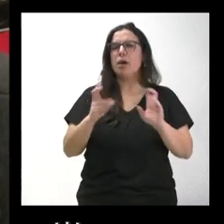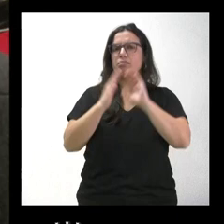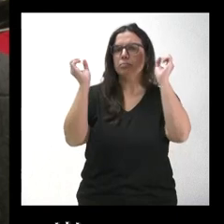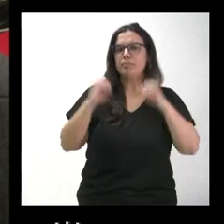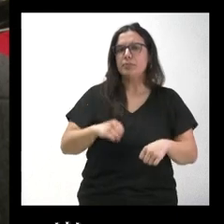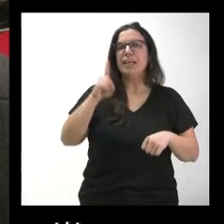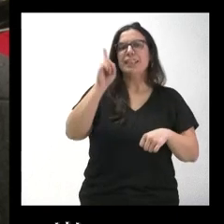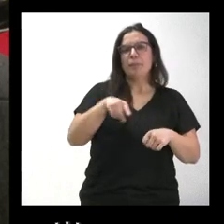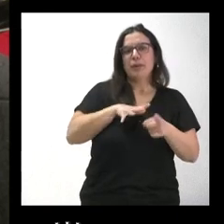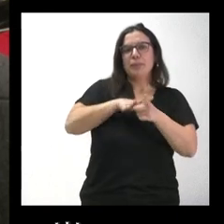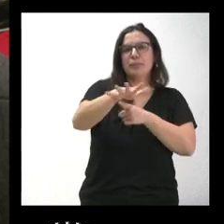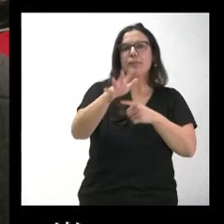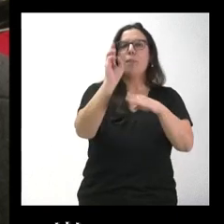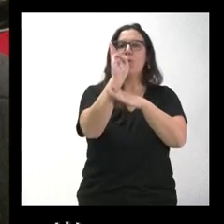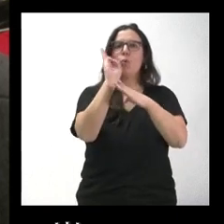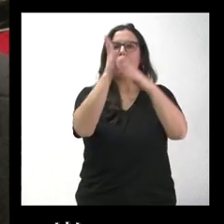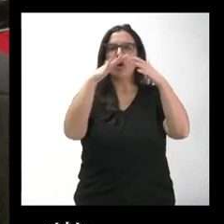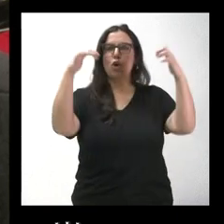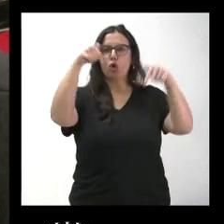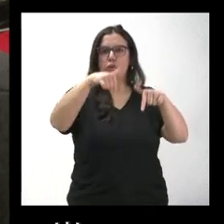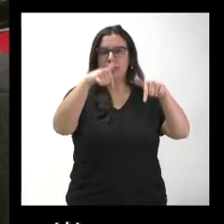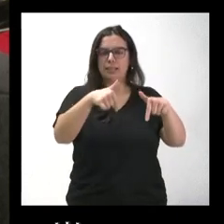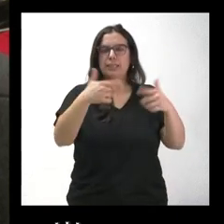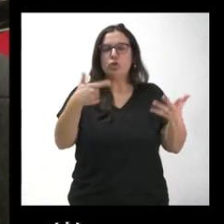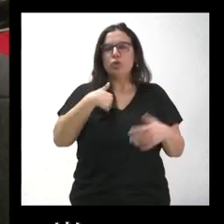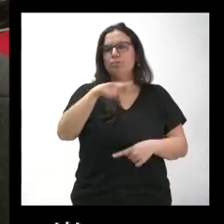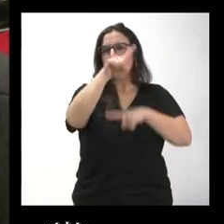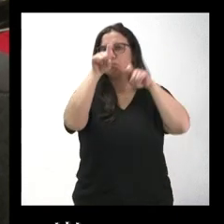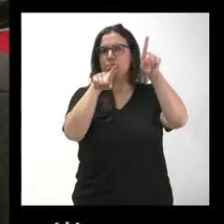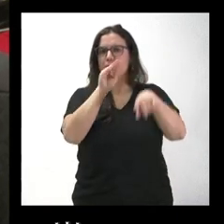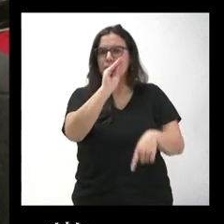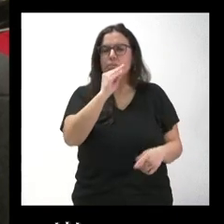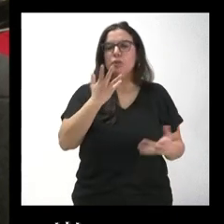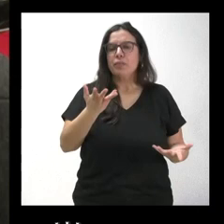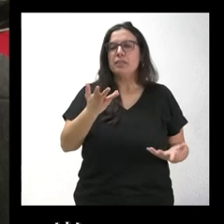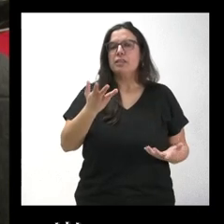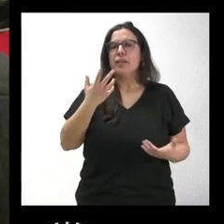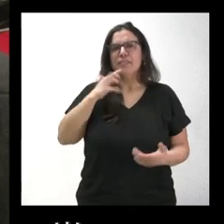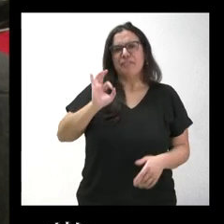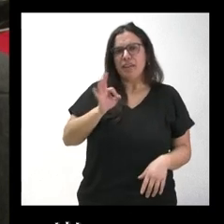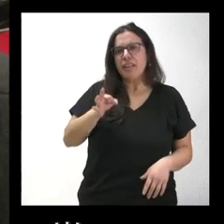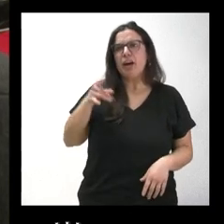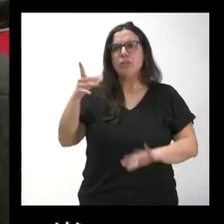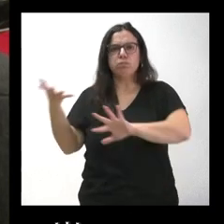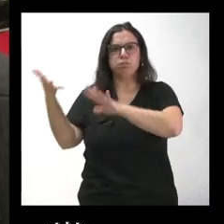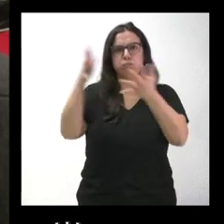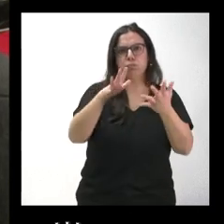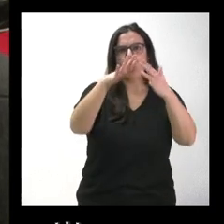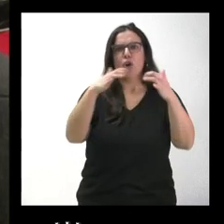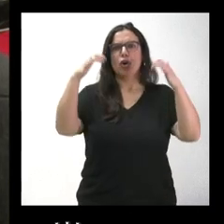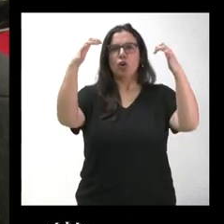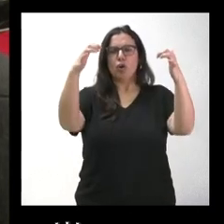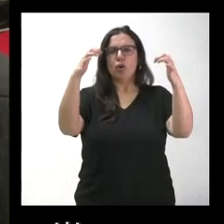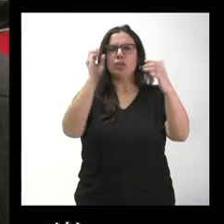los procuradores. Y, bueno, pues mi pregunta es si en ese sentido, si esto efectivamente se va a extrapolar a los procuradores de